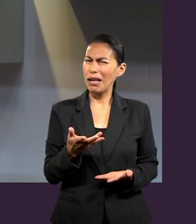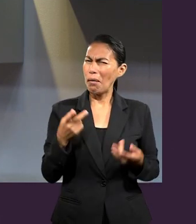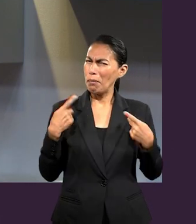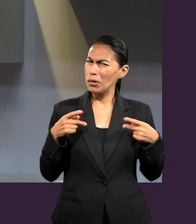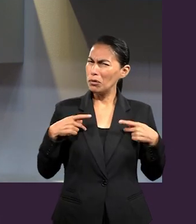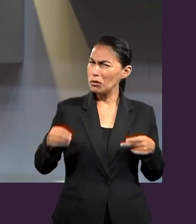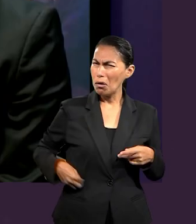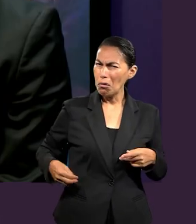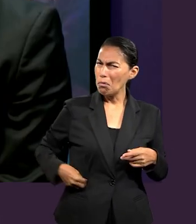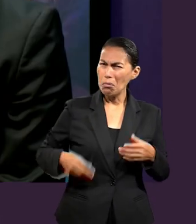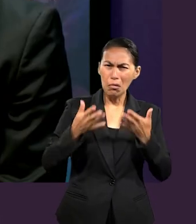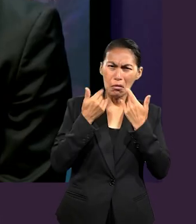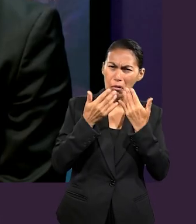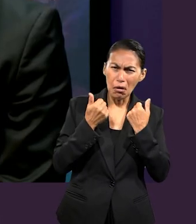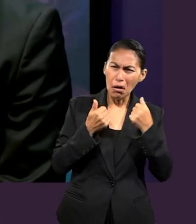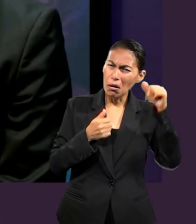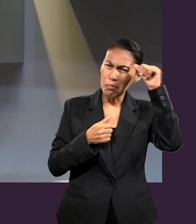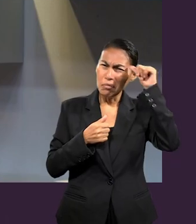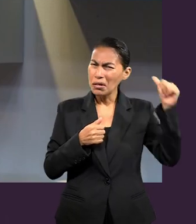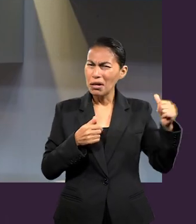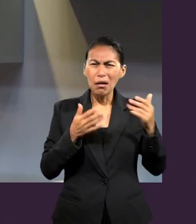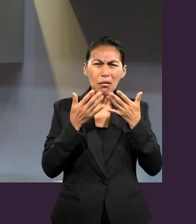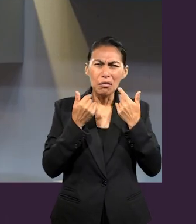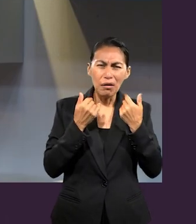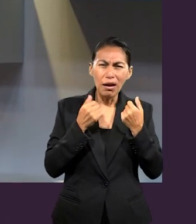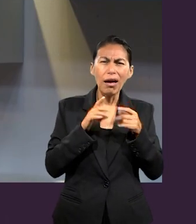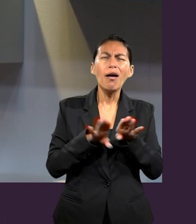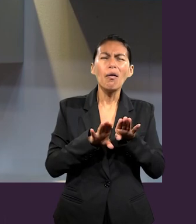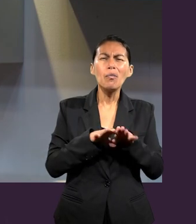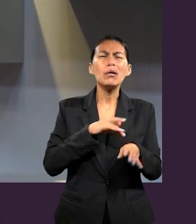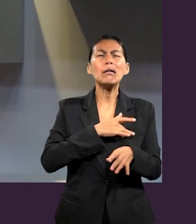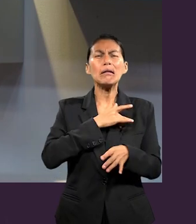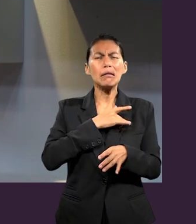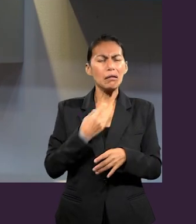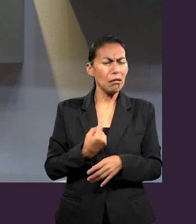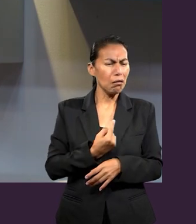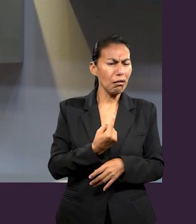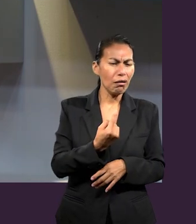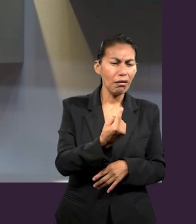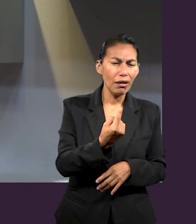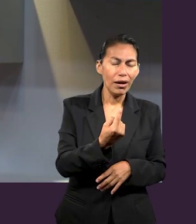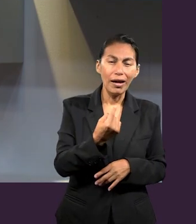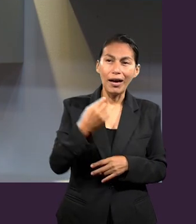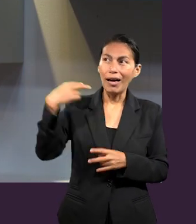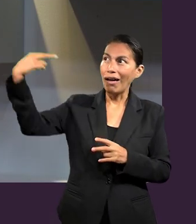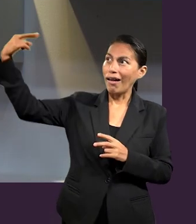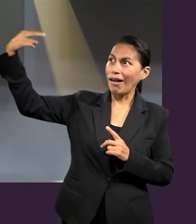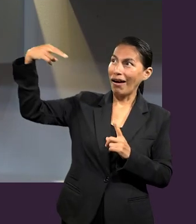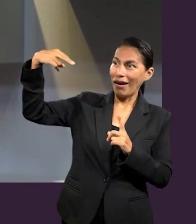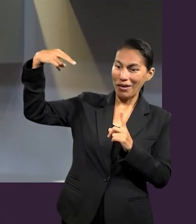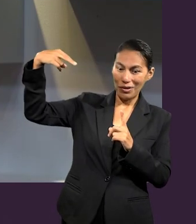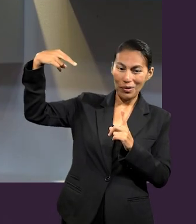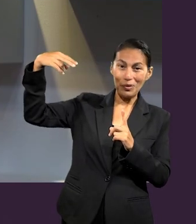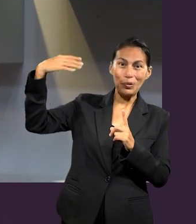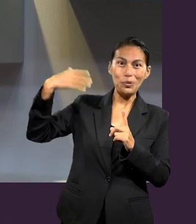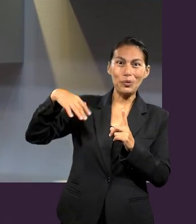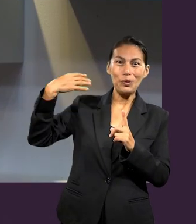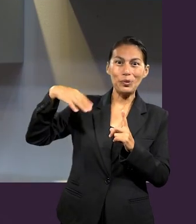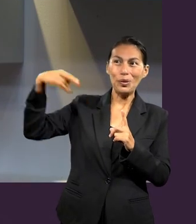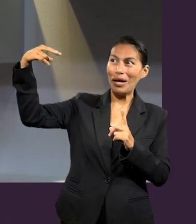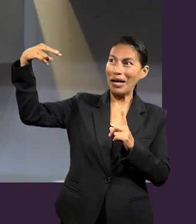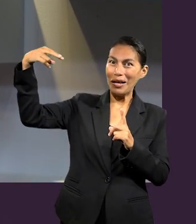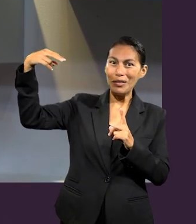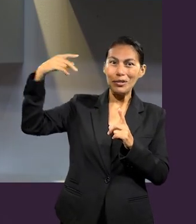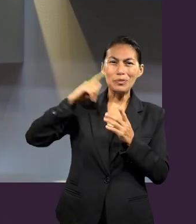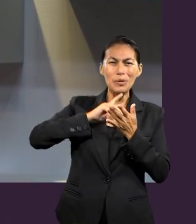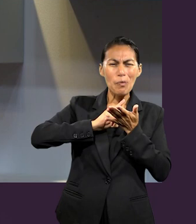que no tiene ningún pecado? Y así nos ve el Señor. Así nos ve el Señor. No sé cuál